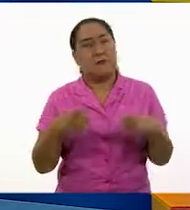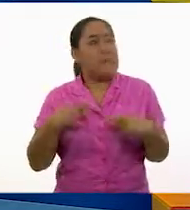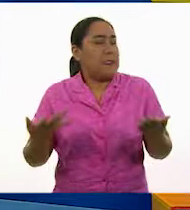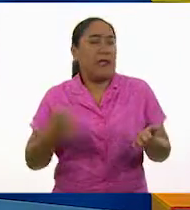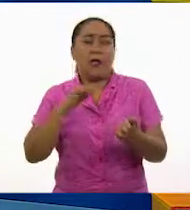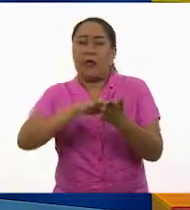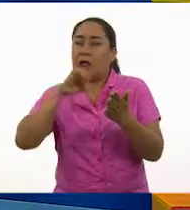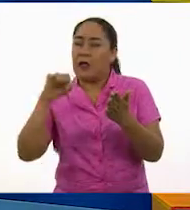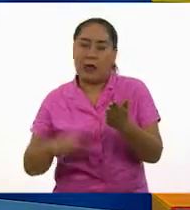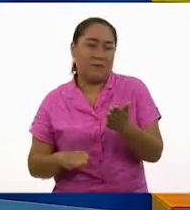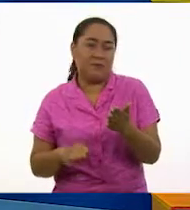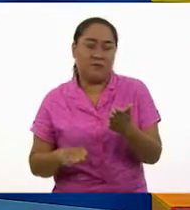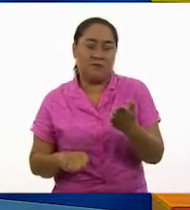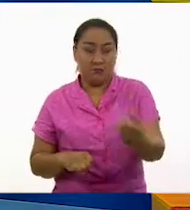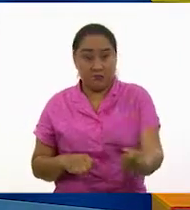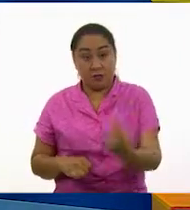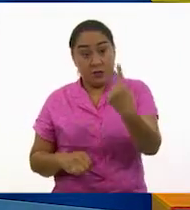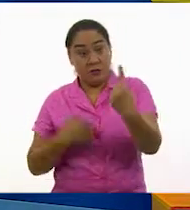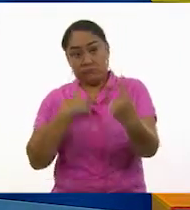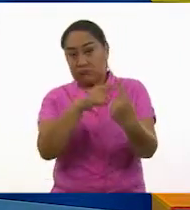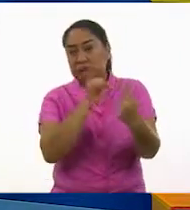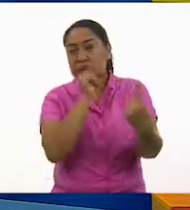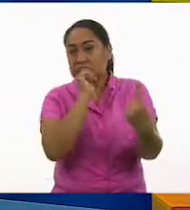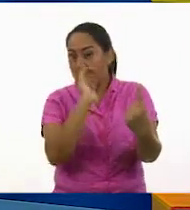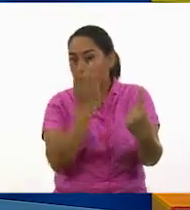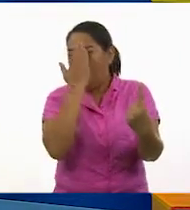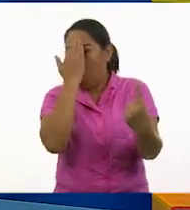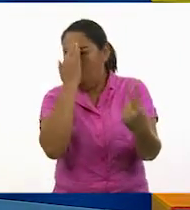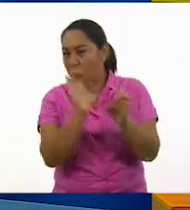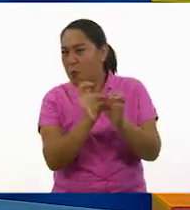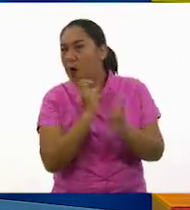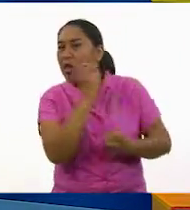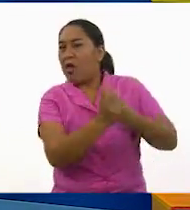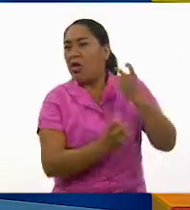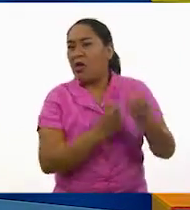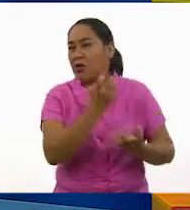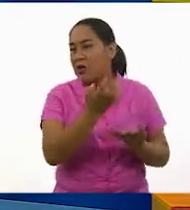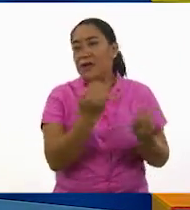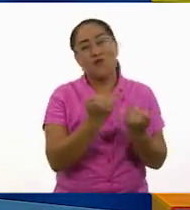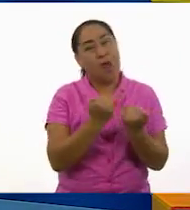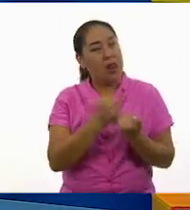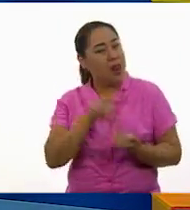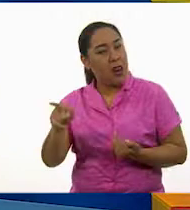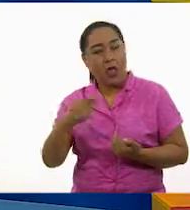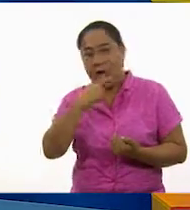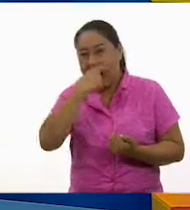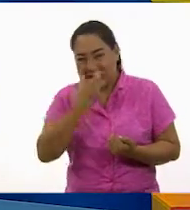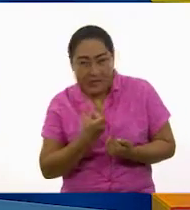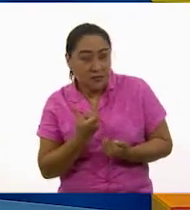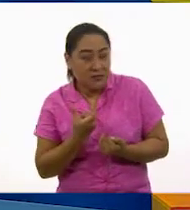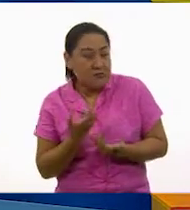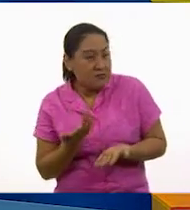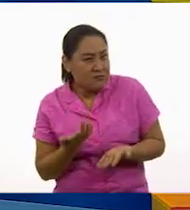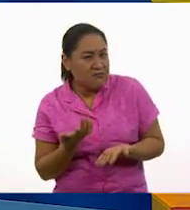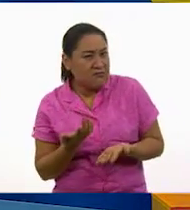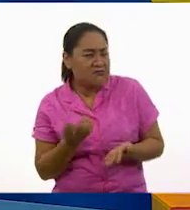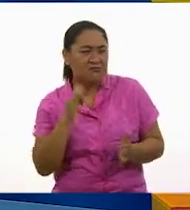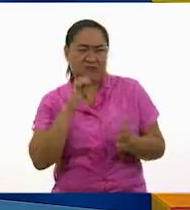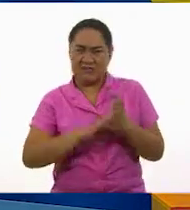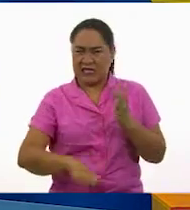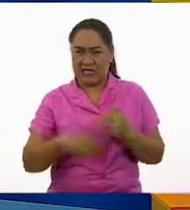mal de cualquier persona sin conocerla, como le ocurrió a Einstein. Esa persona no me inspira